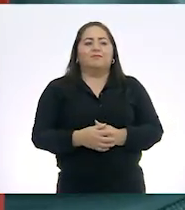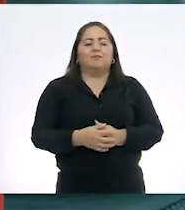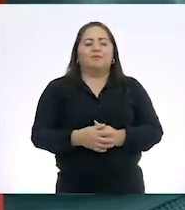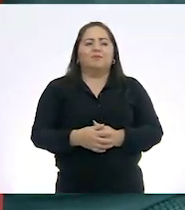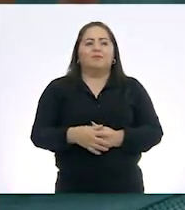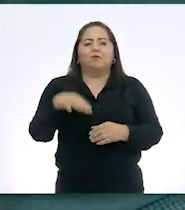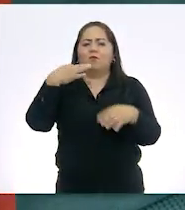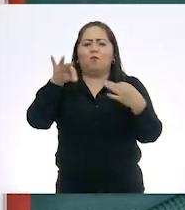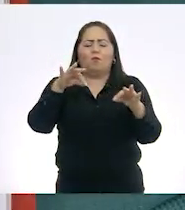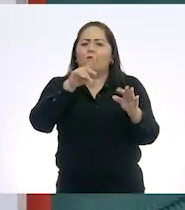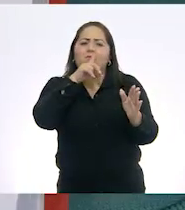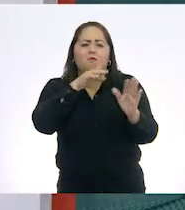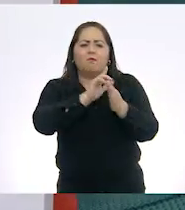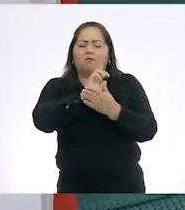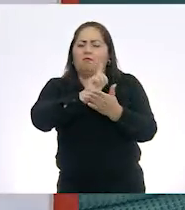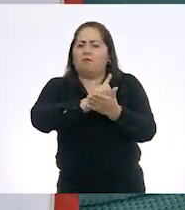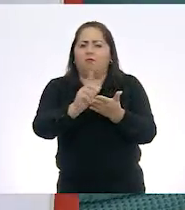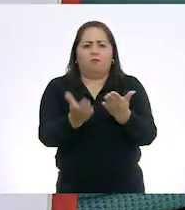hoja de cortesía,